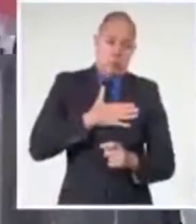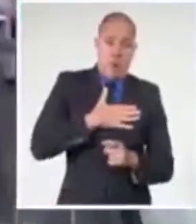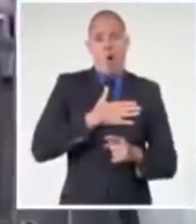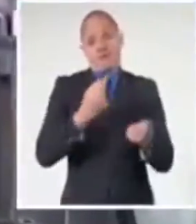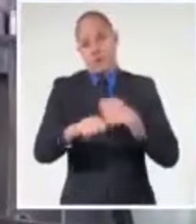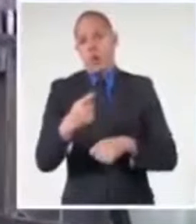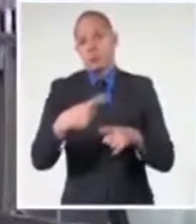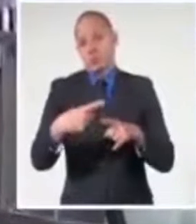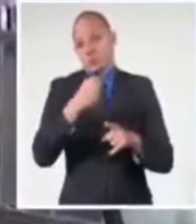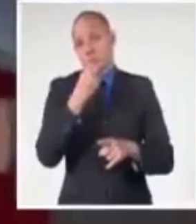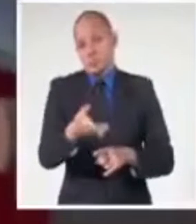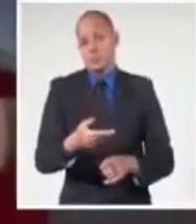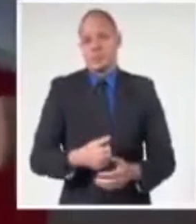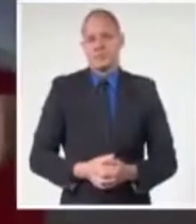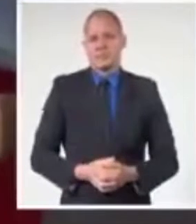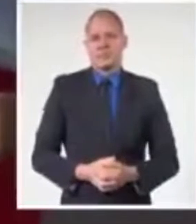entidades.